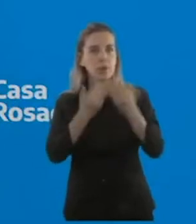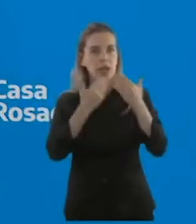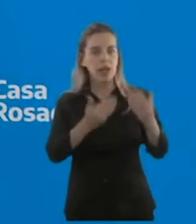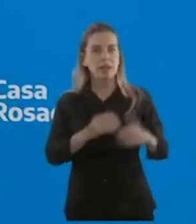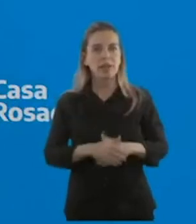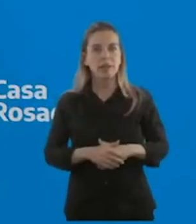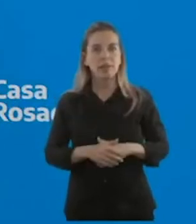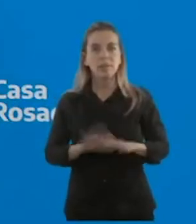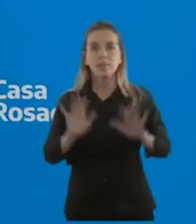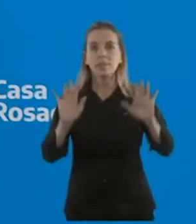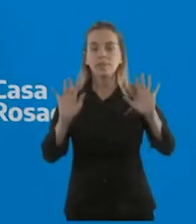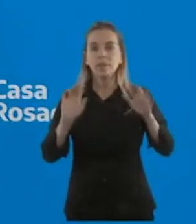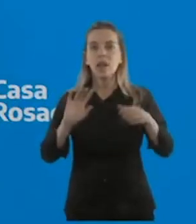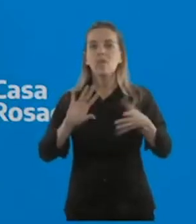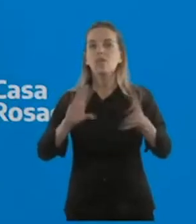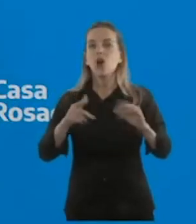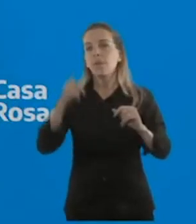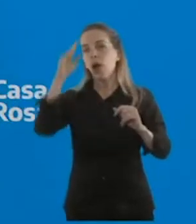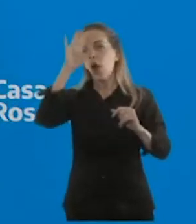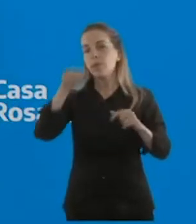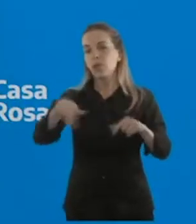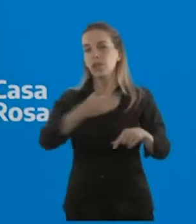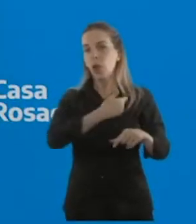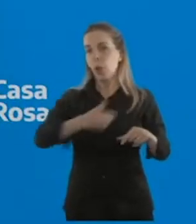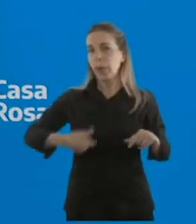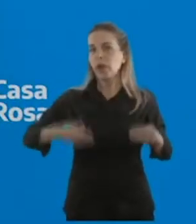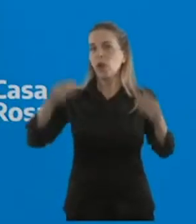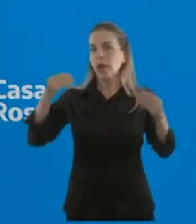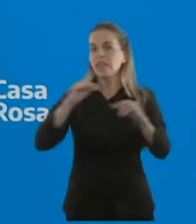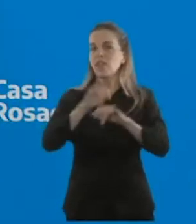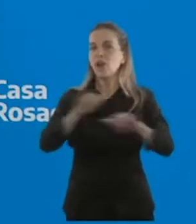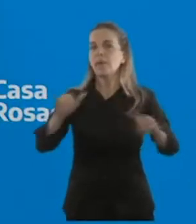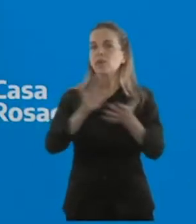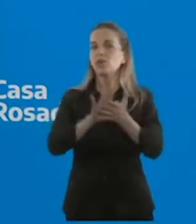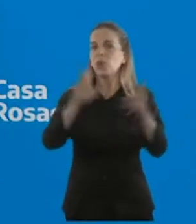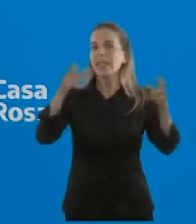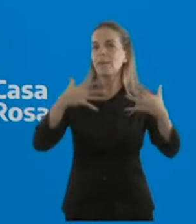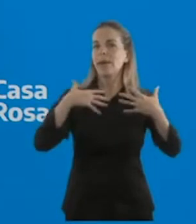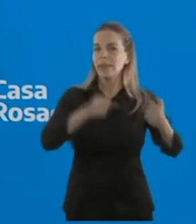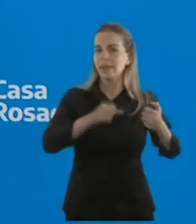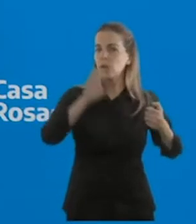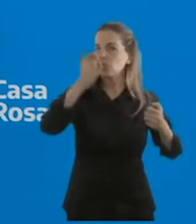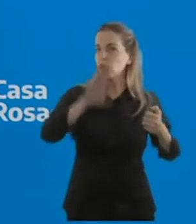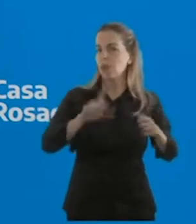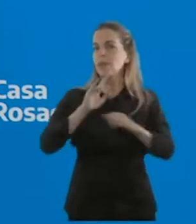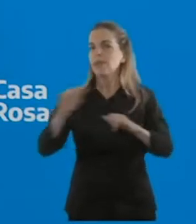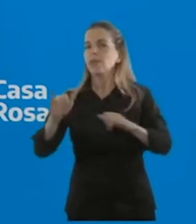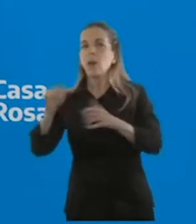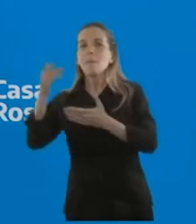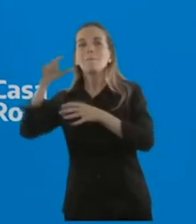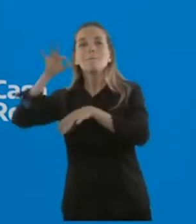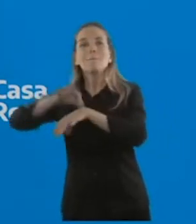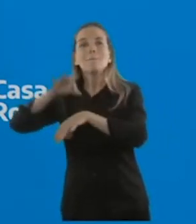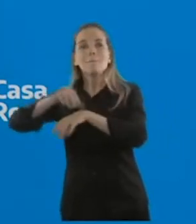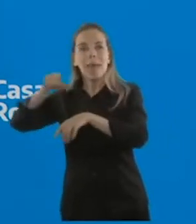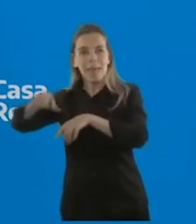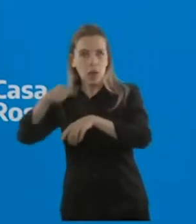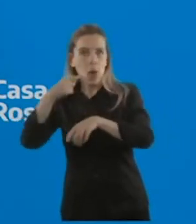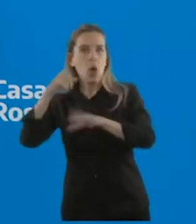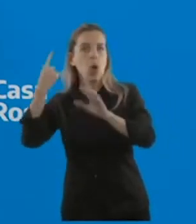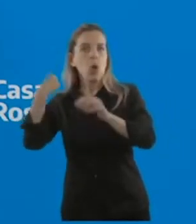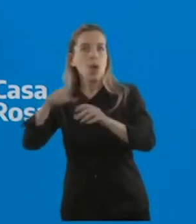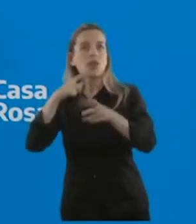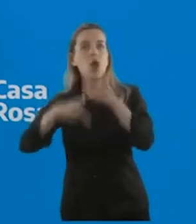La política de este gobierno es que las informaciones sobre temas médicos se den a través de partes médicos. Ustedes van a tener el parte médico apenas